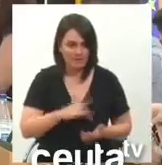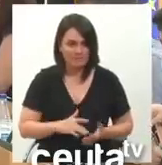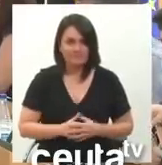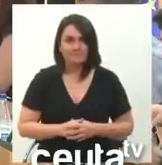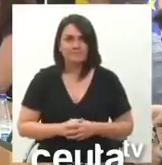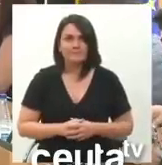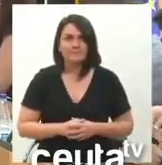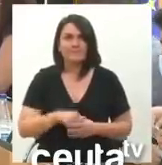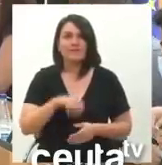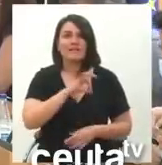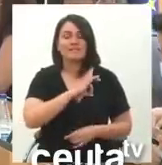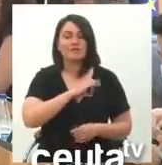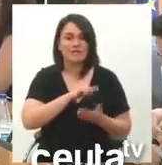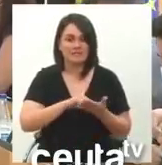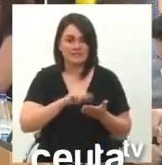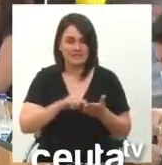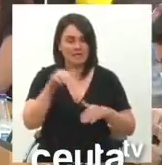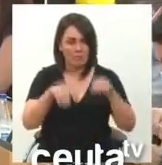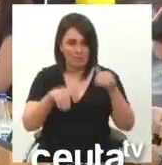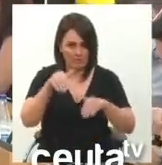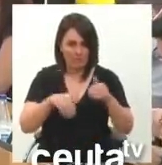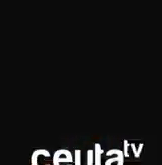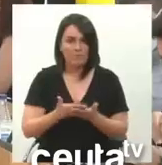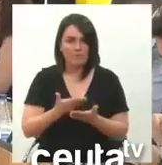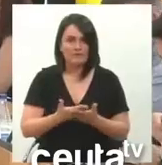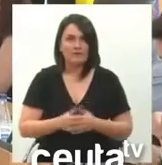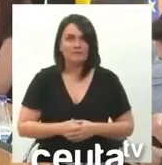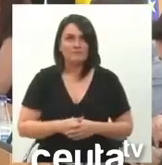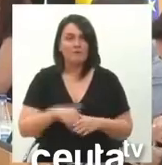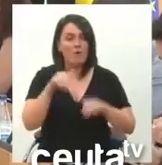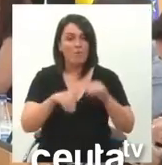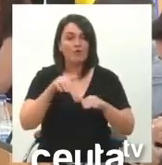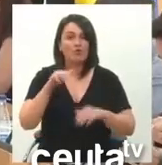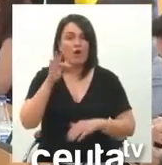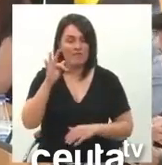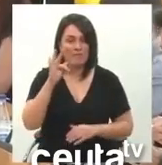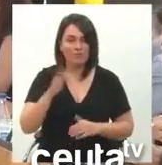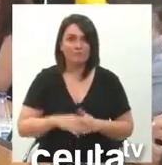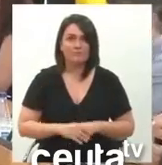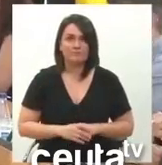señora secretaria, vamos a proceder a la votación de la propuesta. ¿Votos a favor de la propuesta?